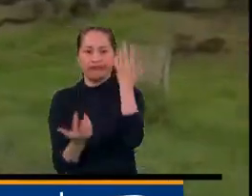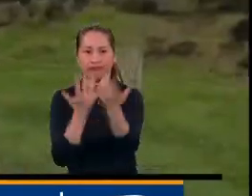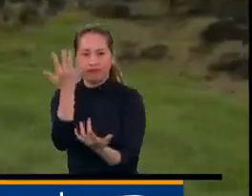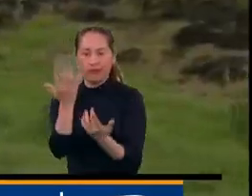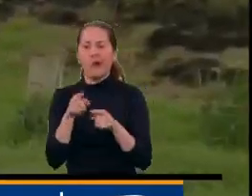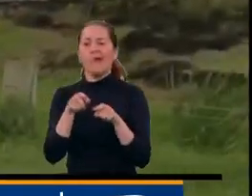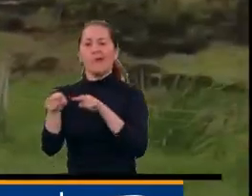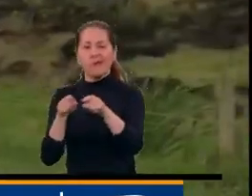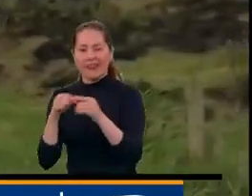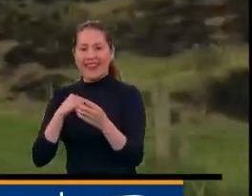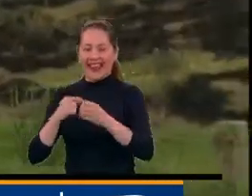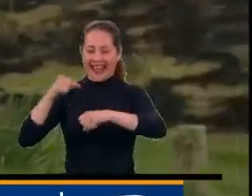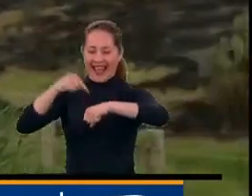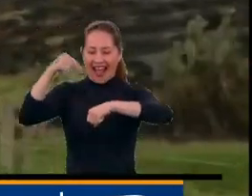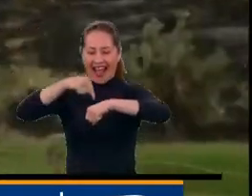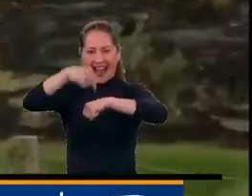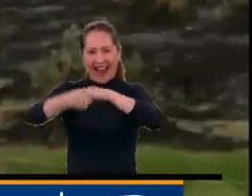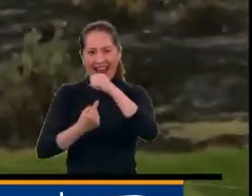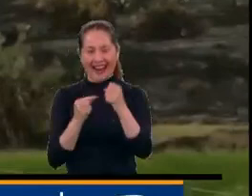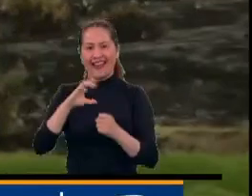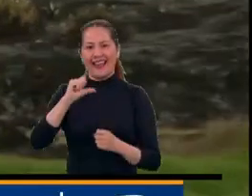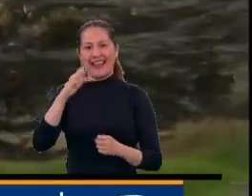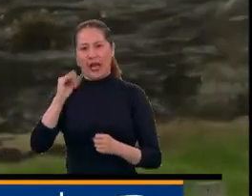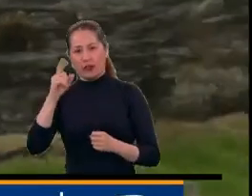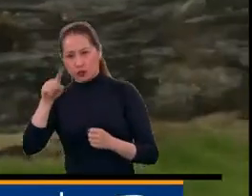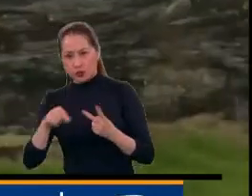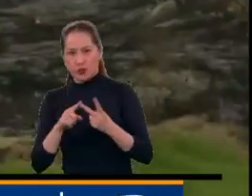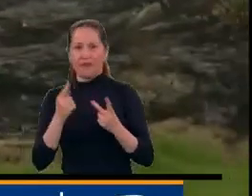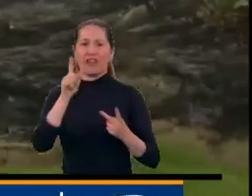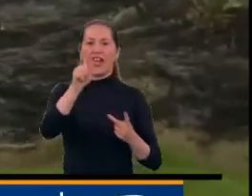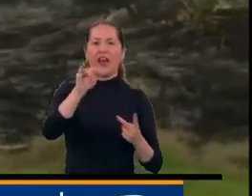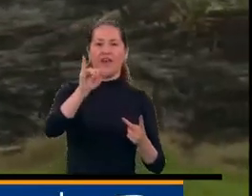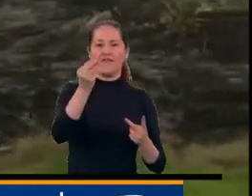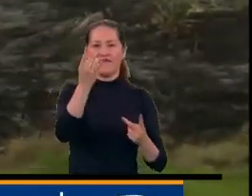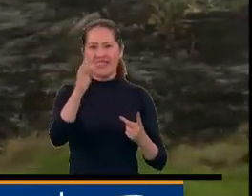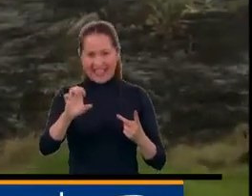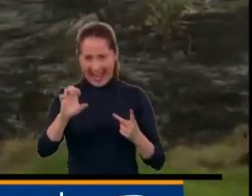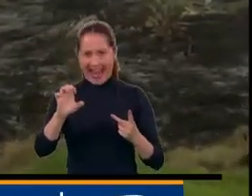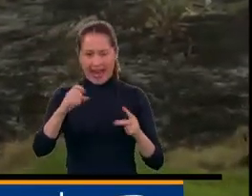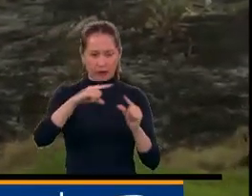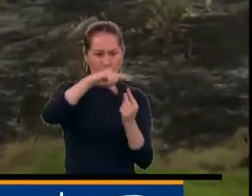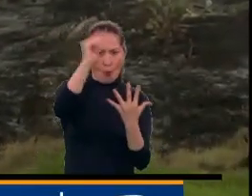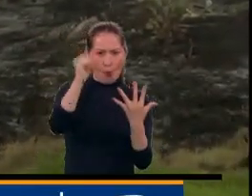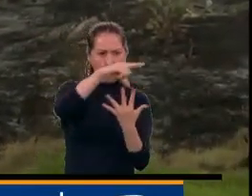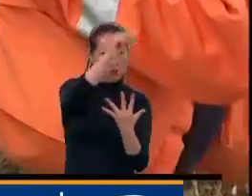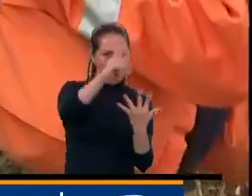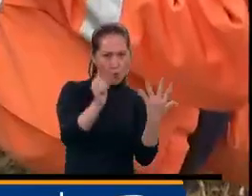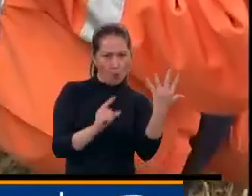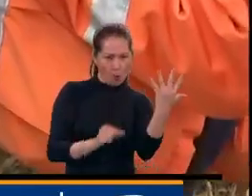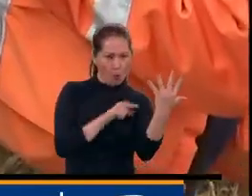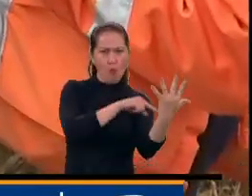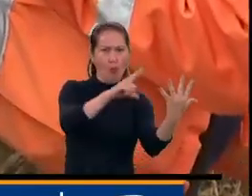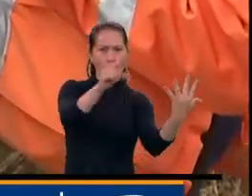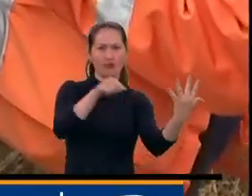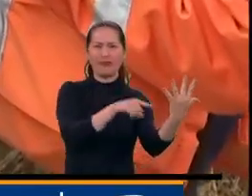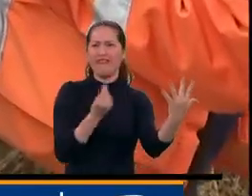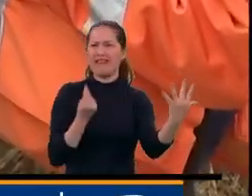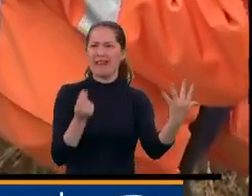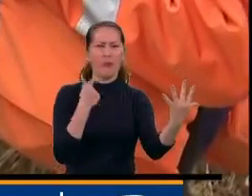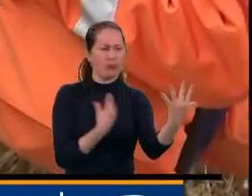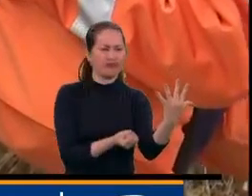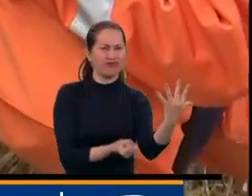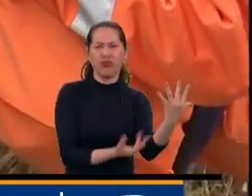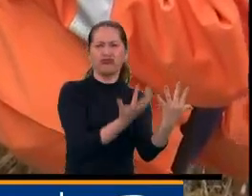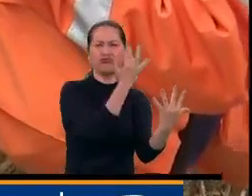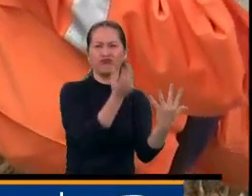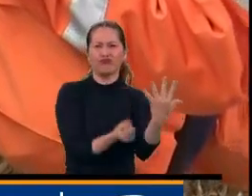vegetal, como son por ejemplo fiques, que son altamente combustibles y de propagación rápida. Los animales nativos también están en peligro. Esta